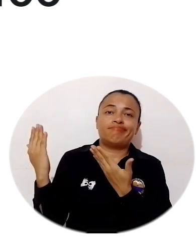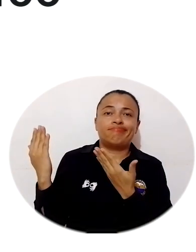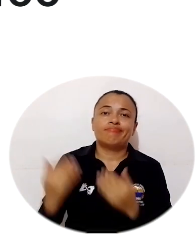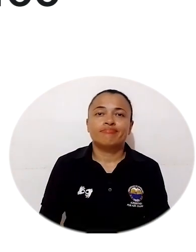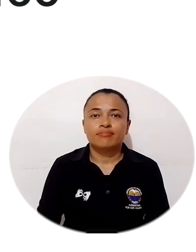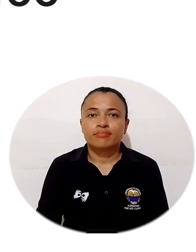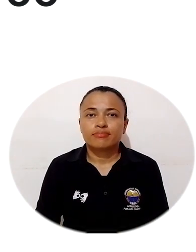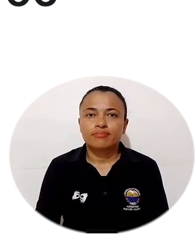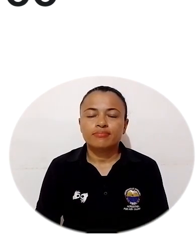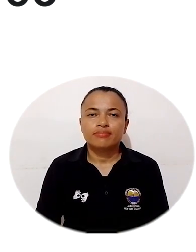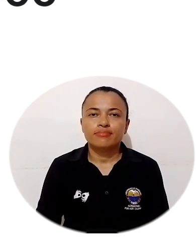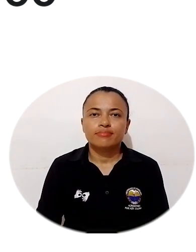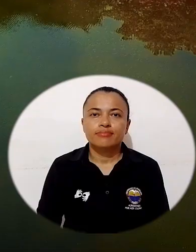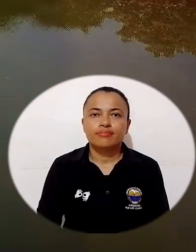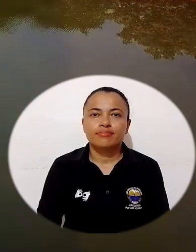por el QS Ranking.